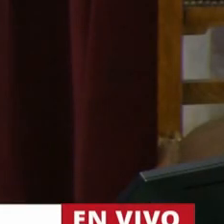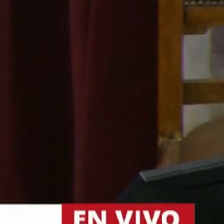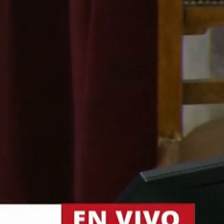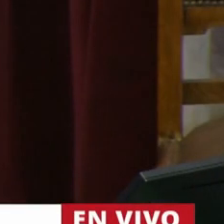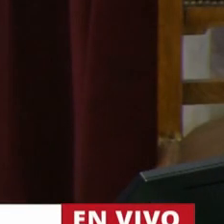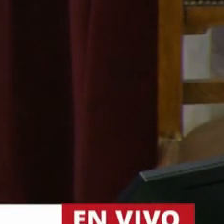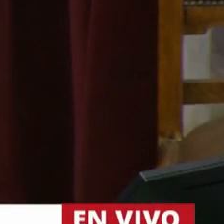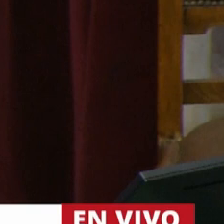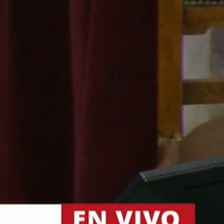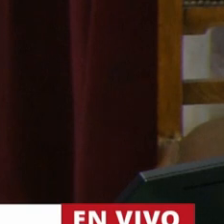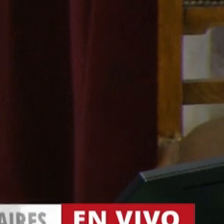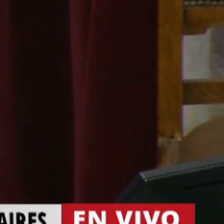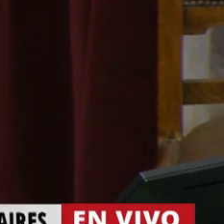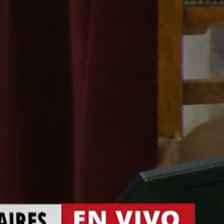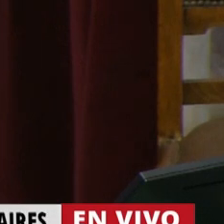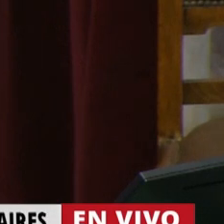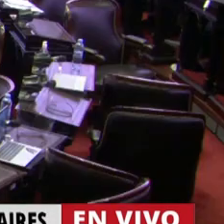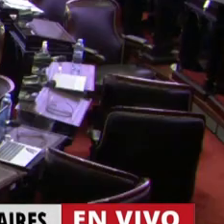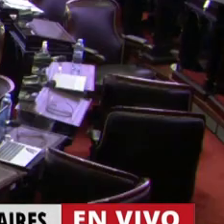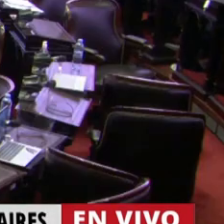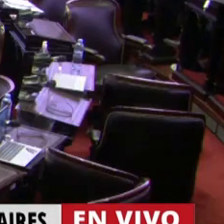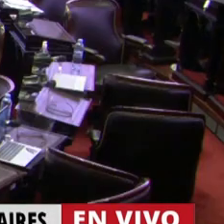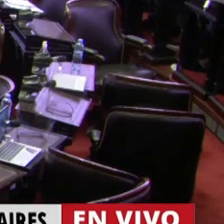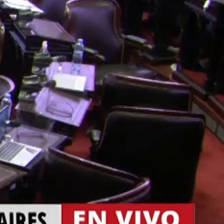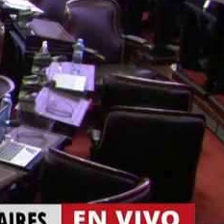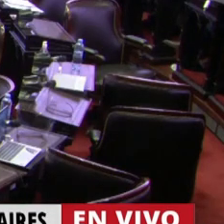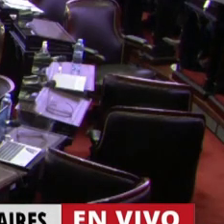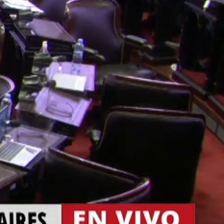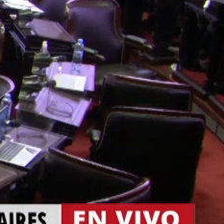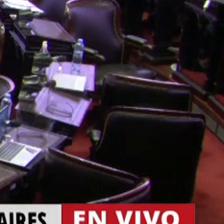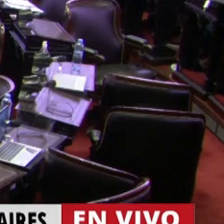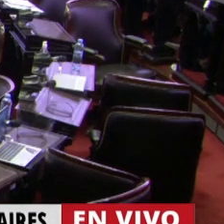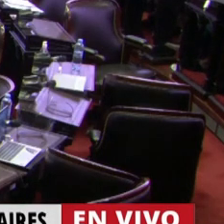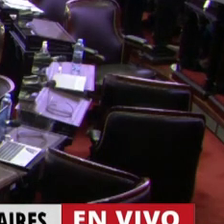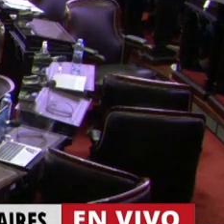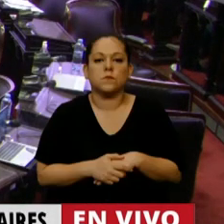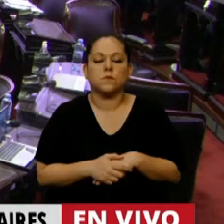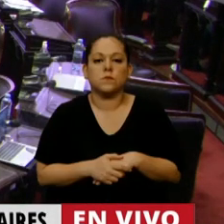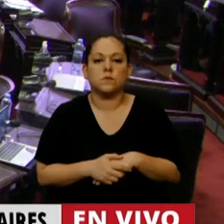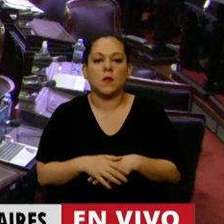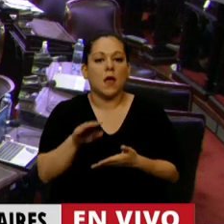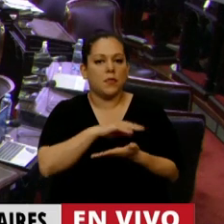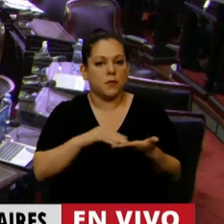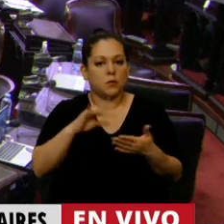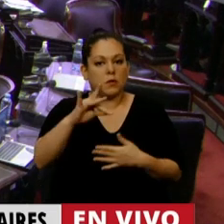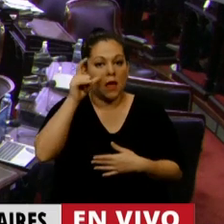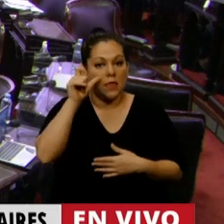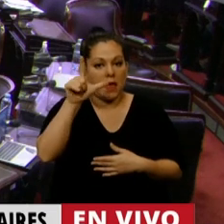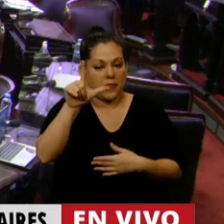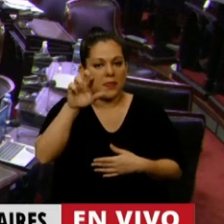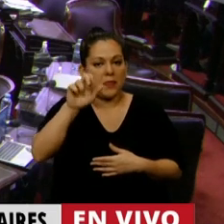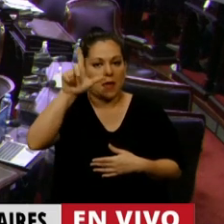Gracias, Presidente. Bueno, resulta un poco distorsionado